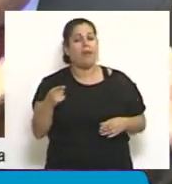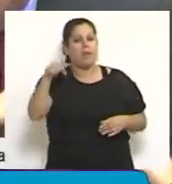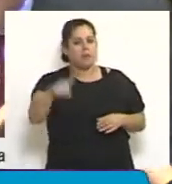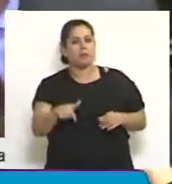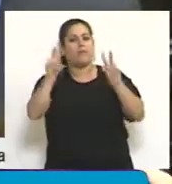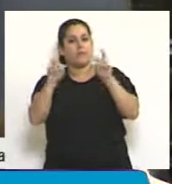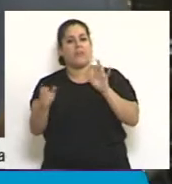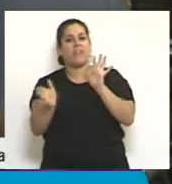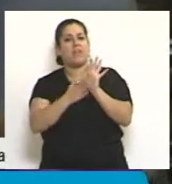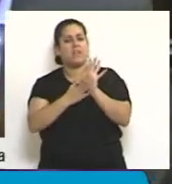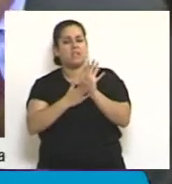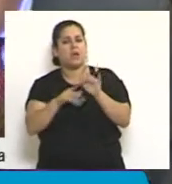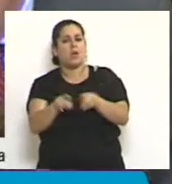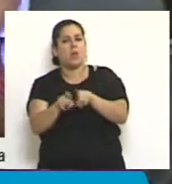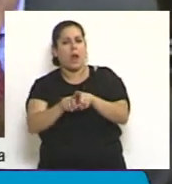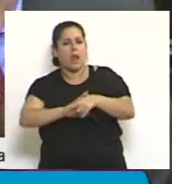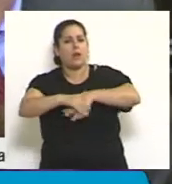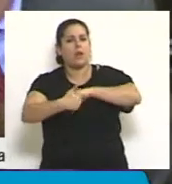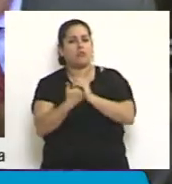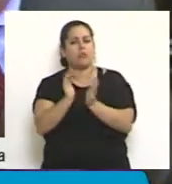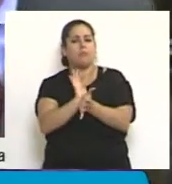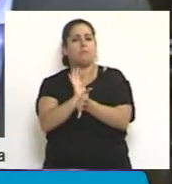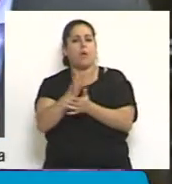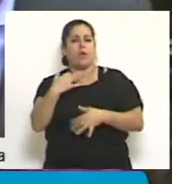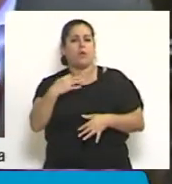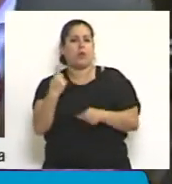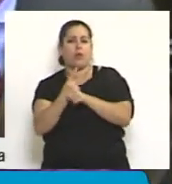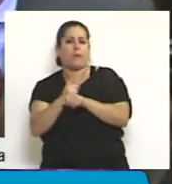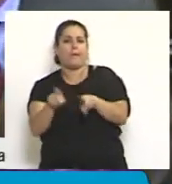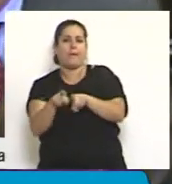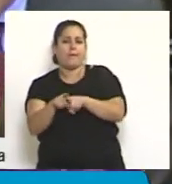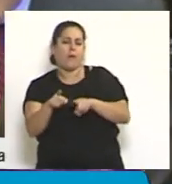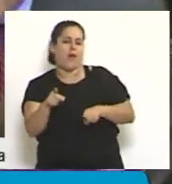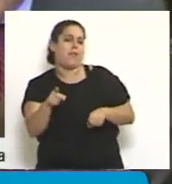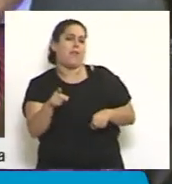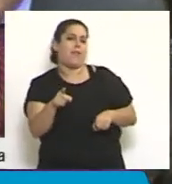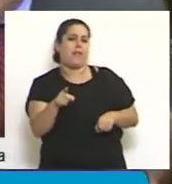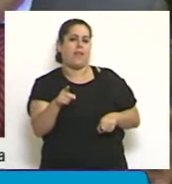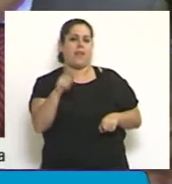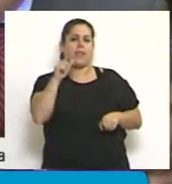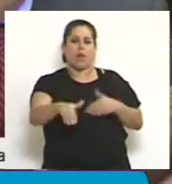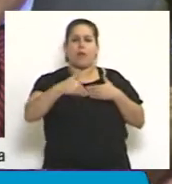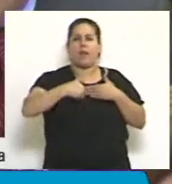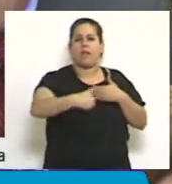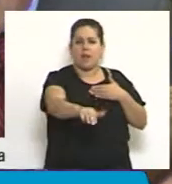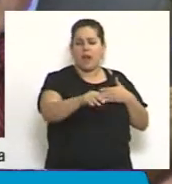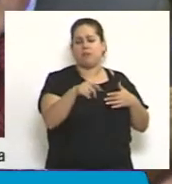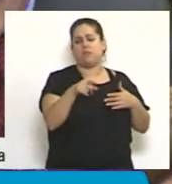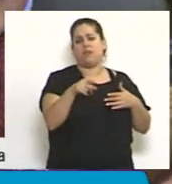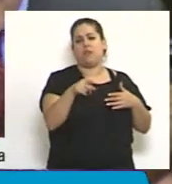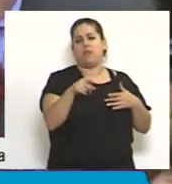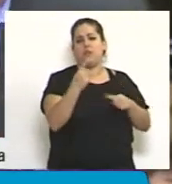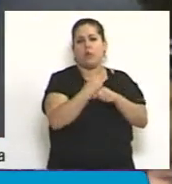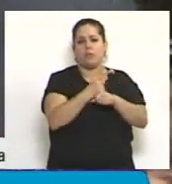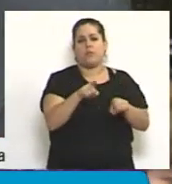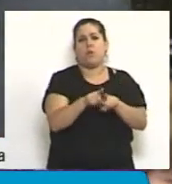garantizar la imparcialidad que no se va a poder guardar a partir de lo que ya ha